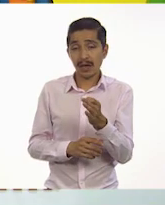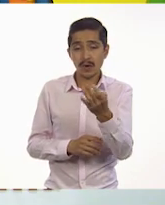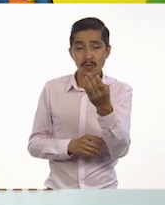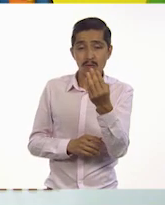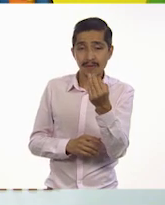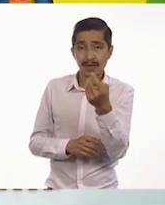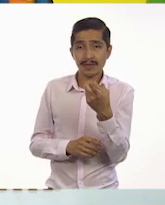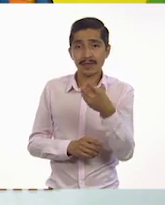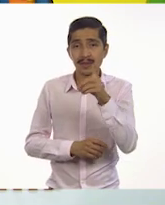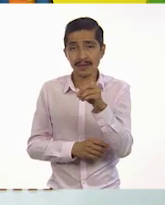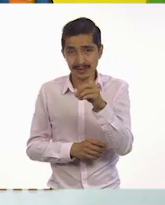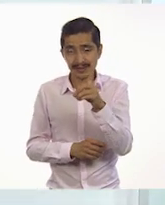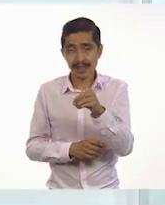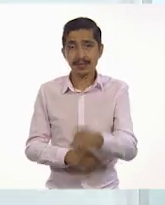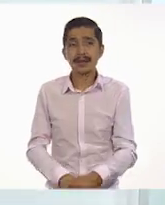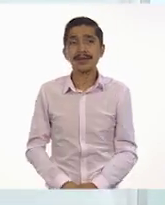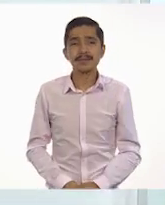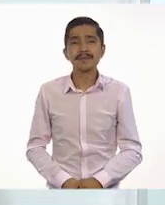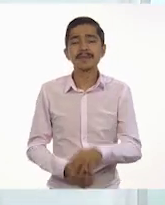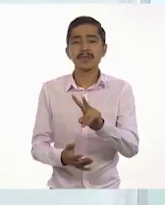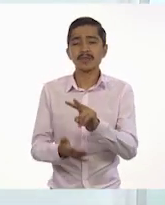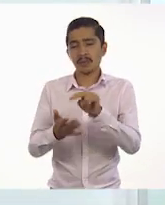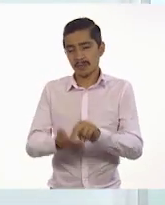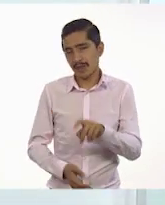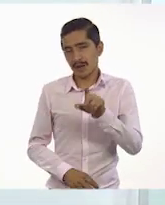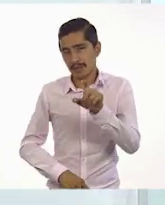diciembre. Del 2020.